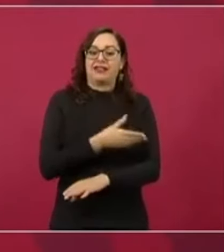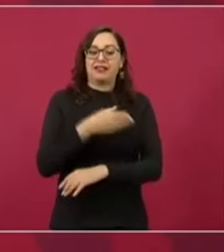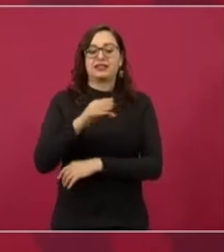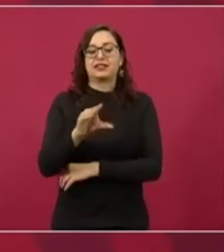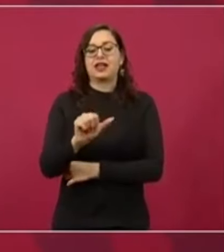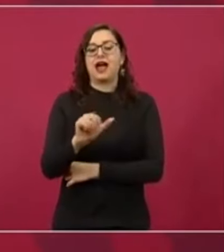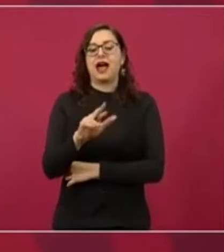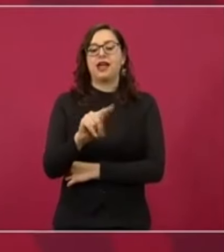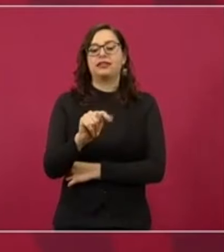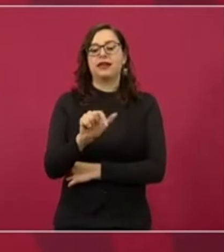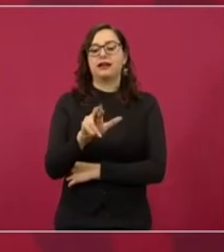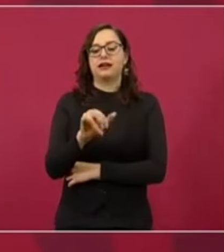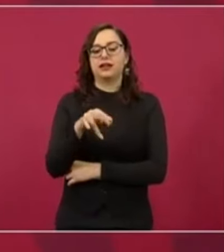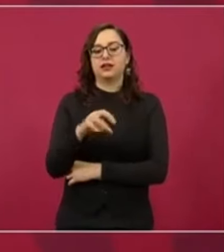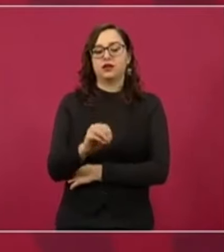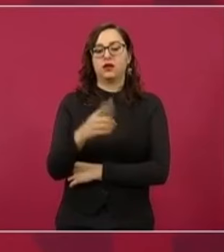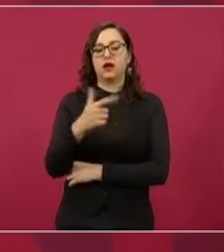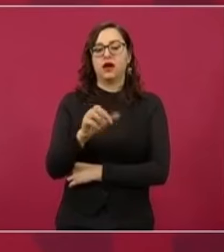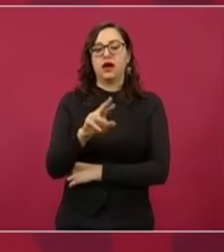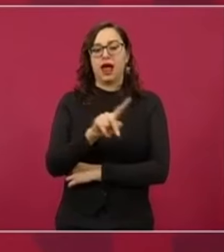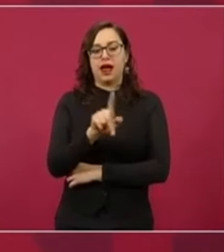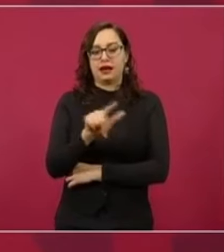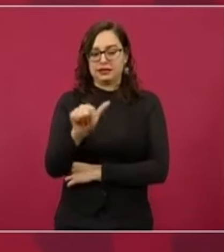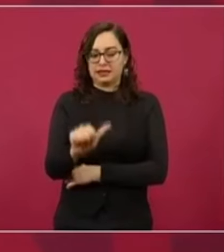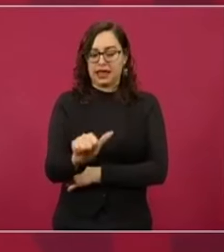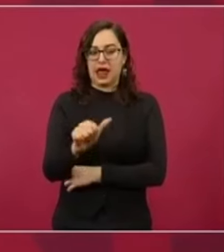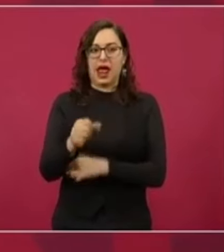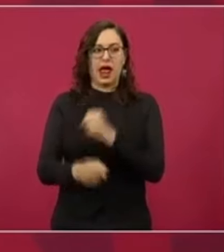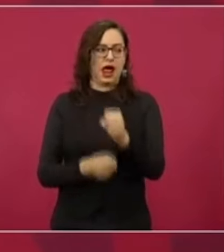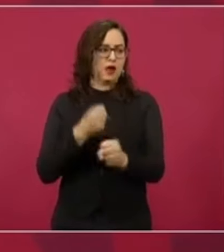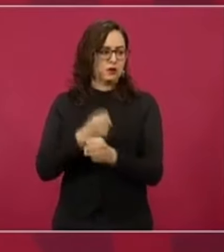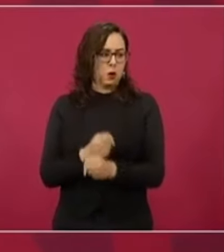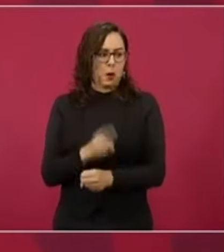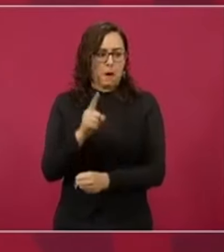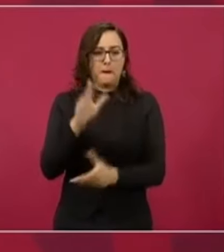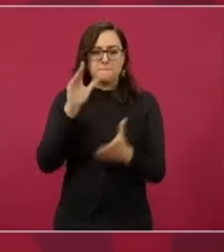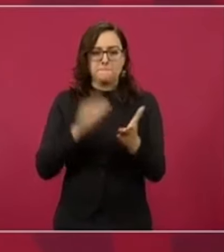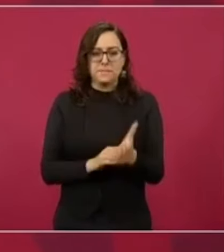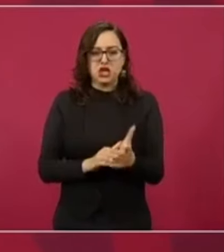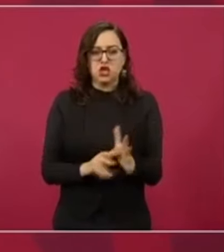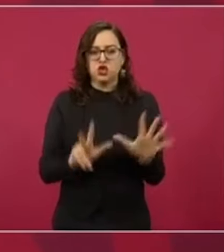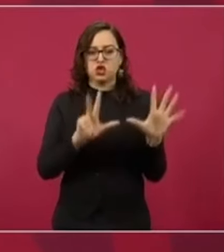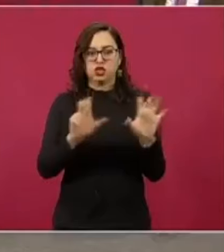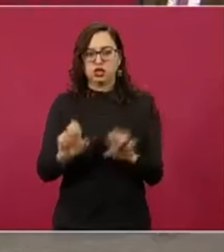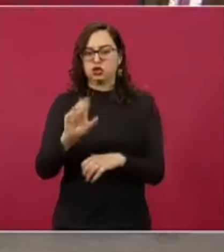Garza, en 1892.